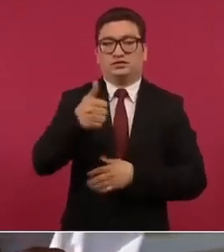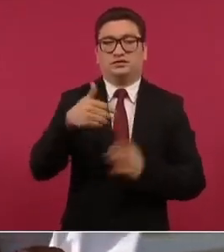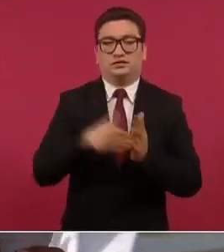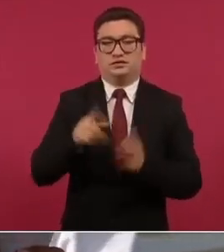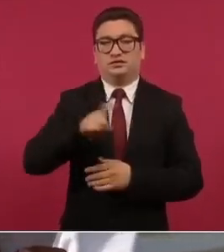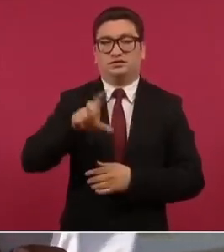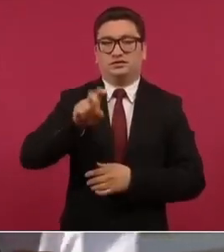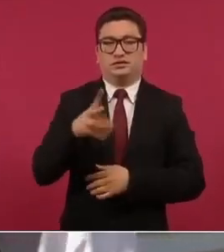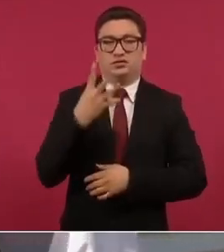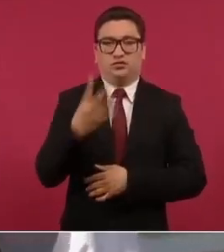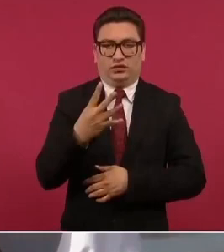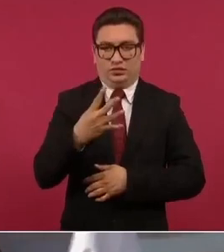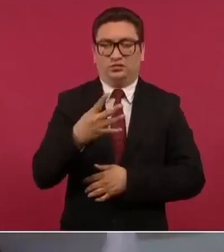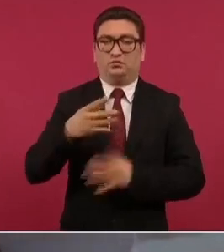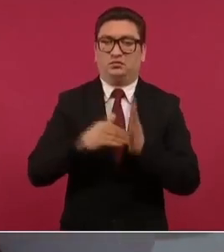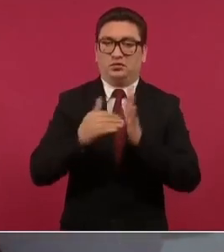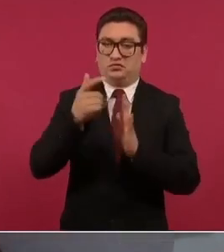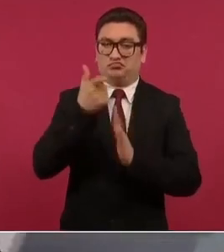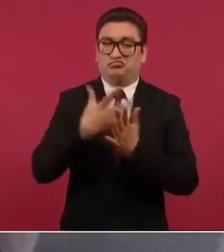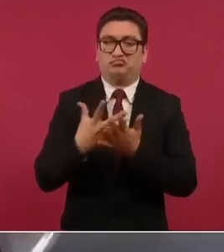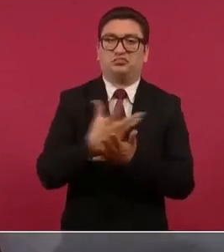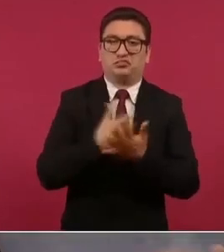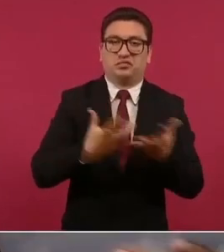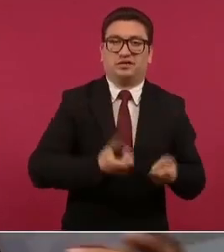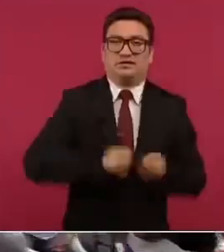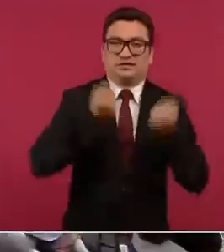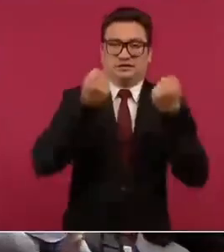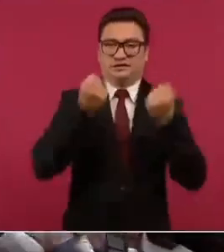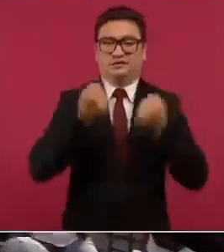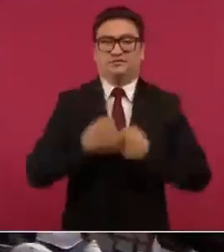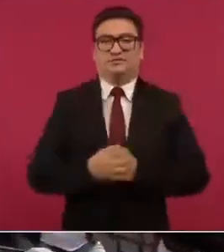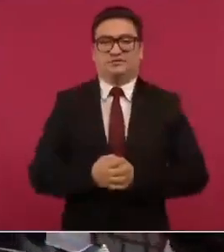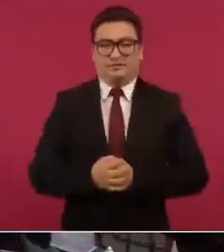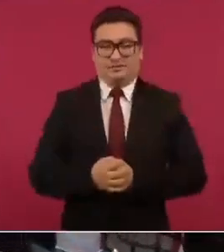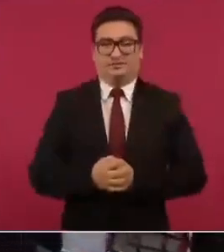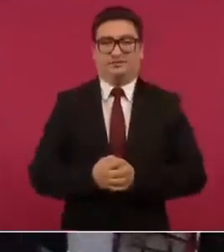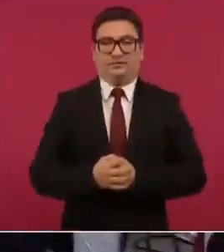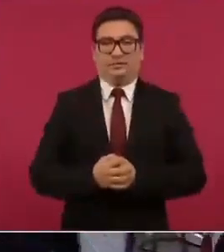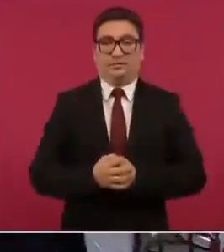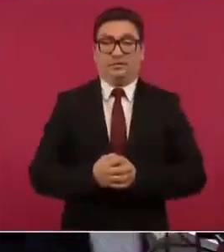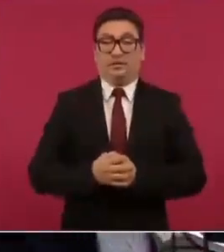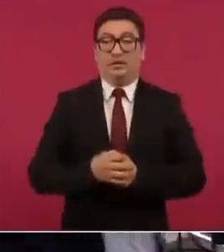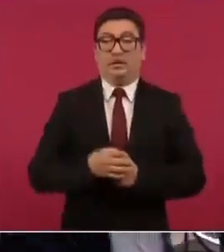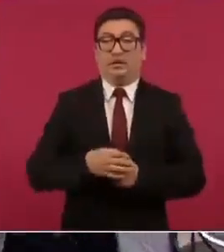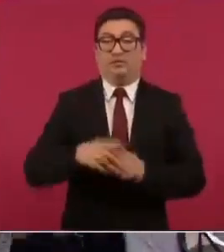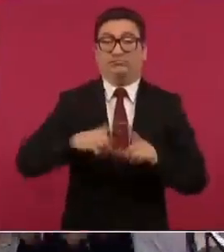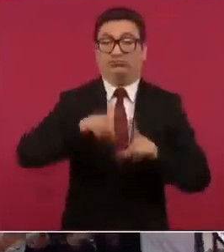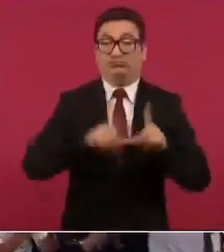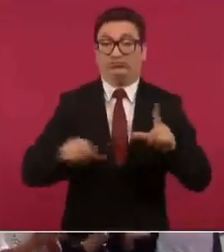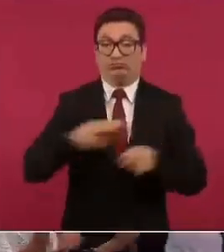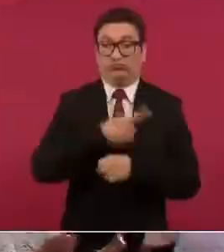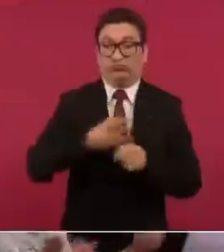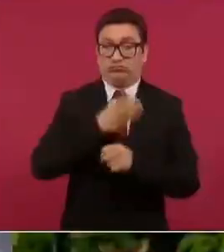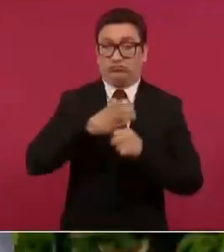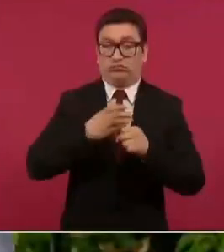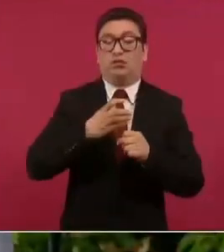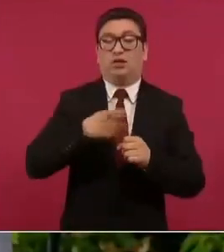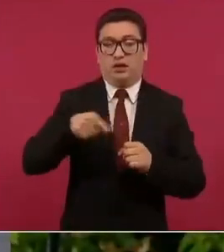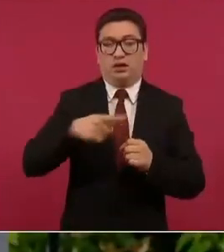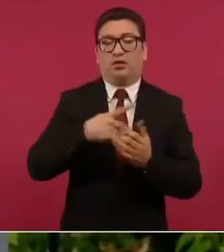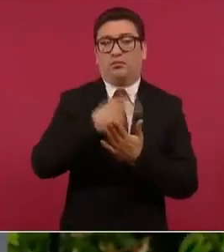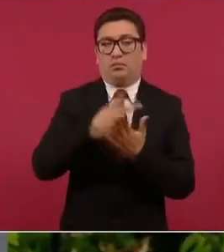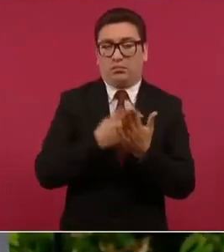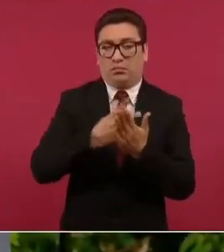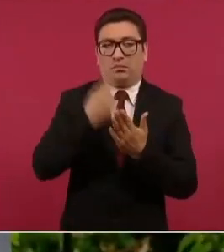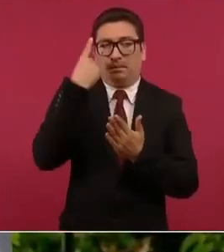treinta y cuatro millones de pesos el plan de austeridad republicana o el